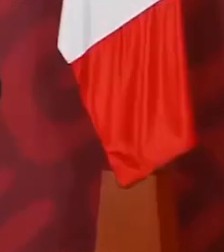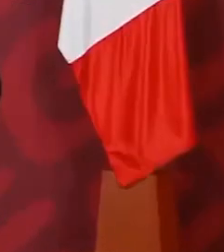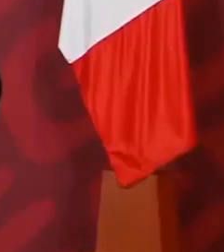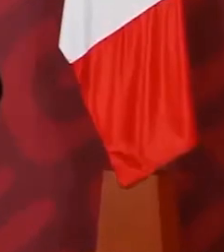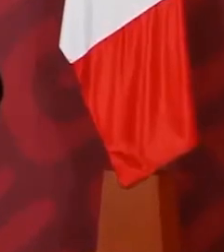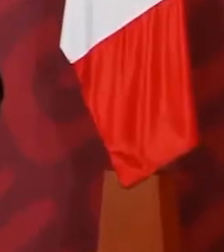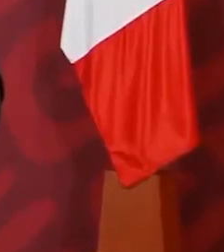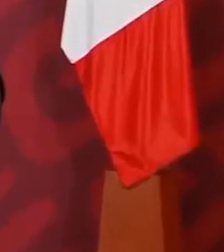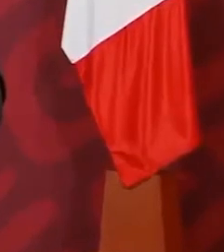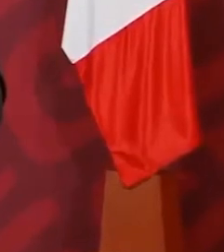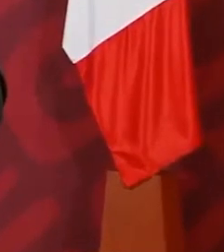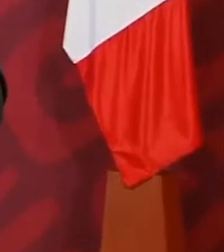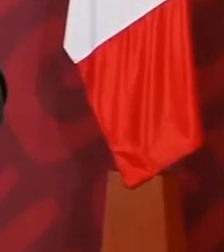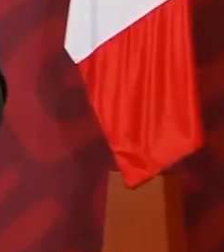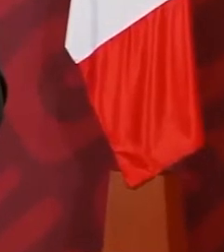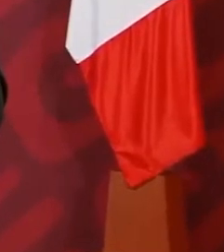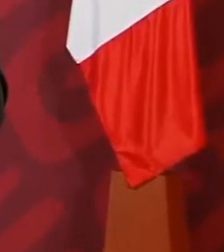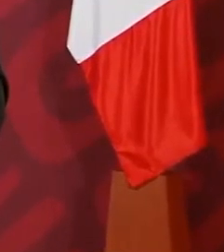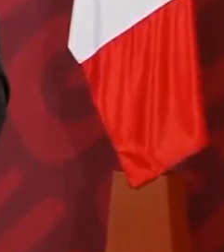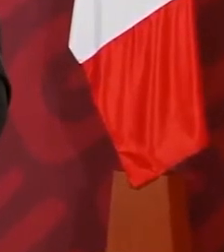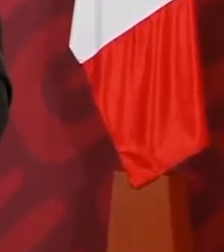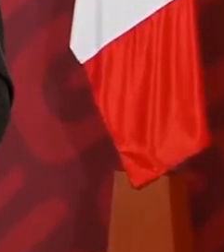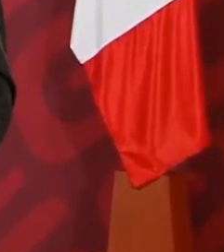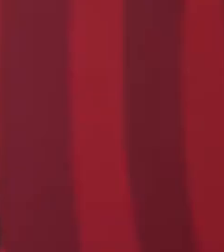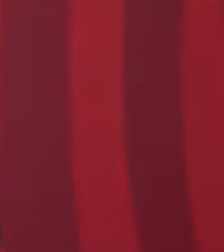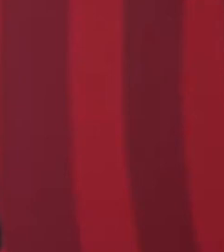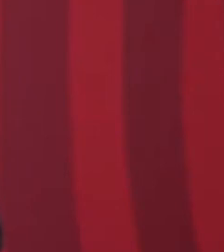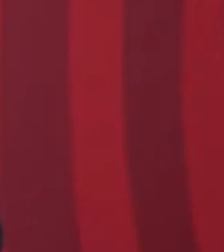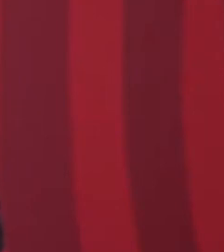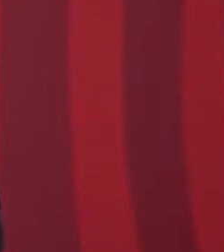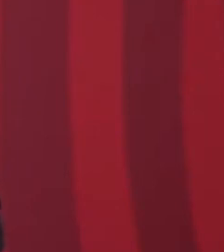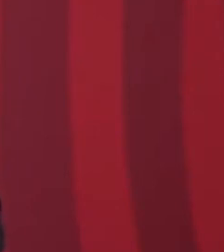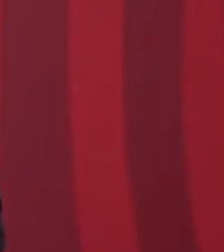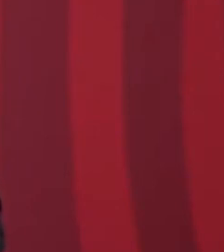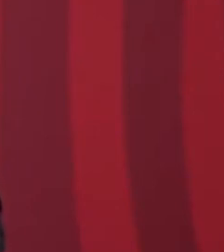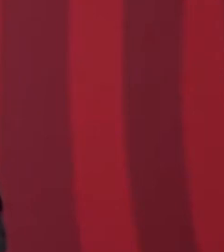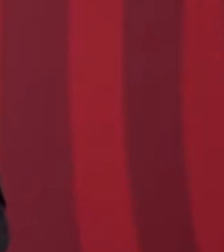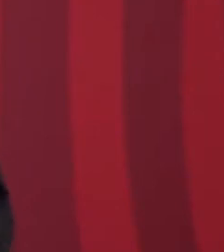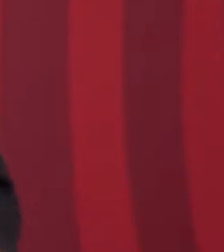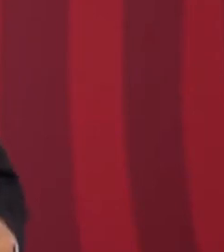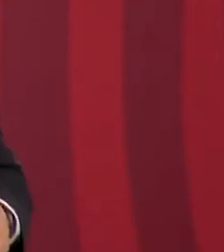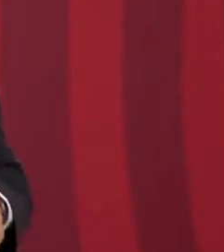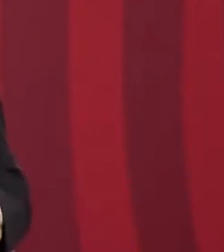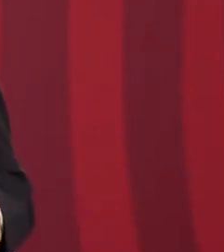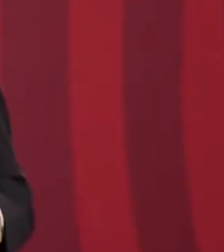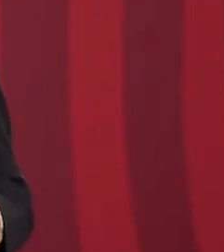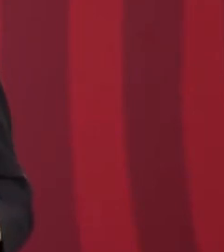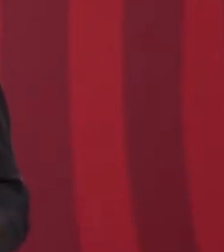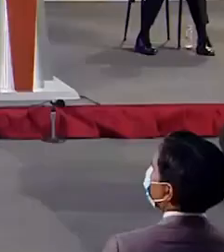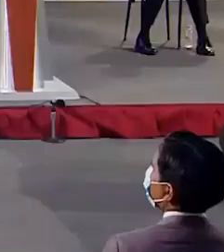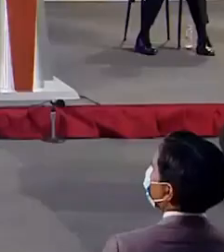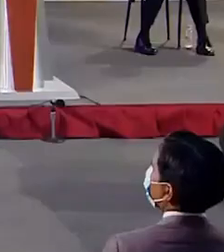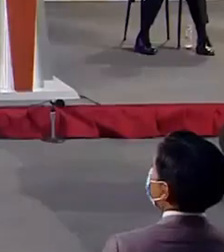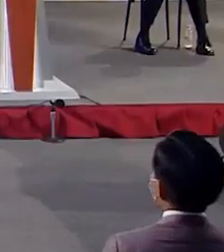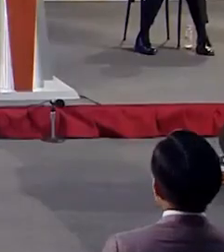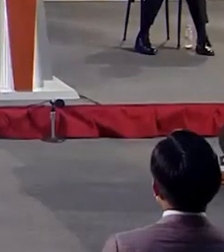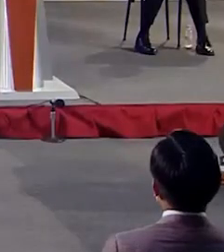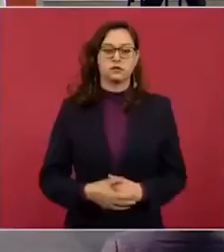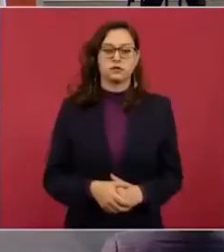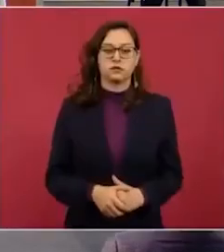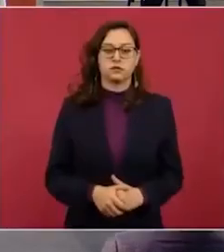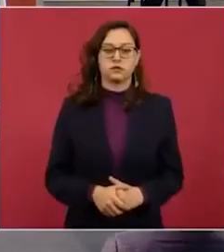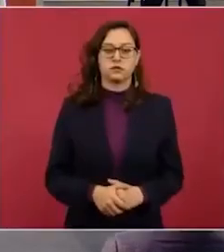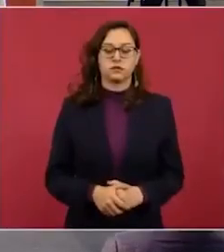Pues somos, este, como gente muy extraña. Es cero, es cero,